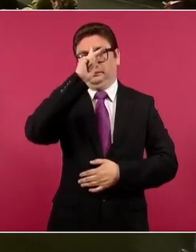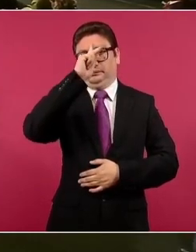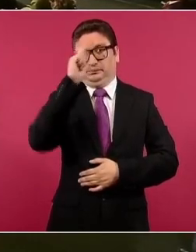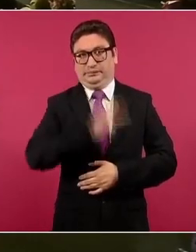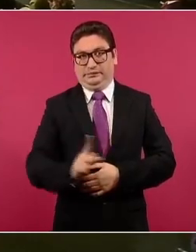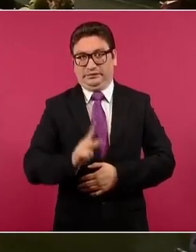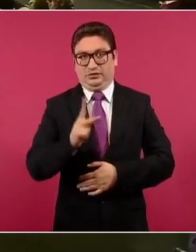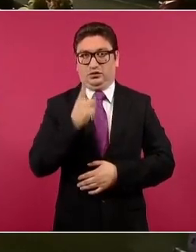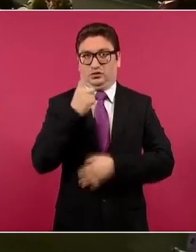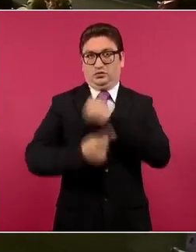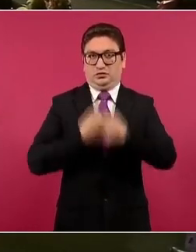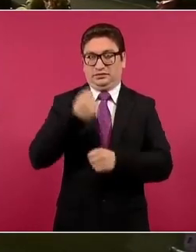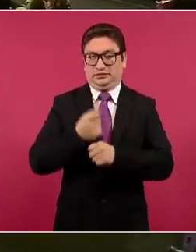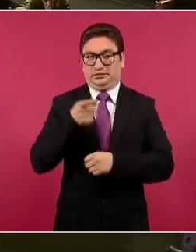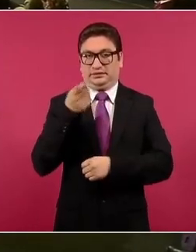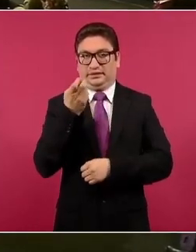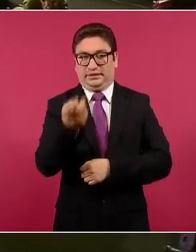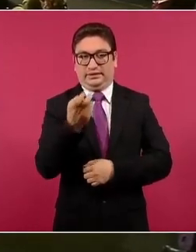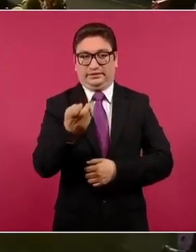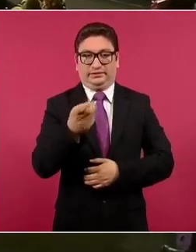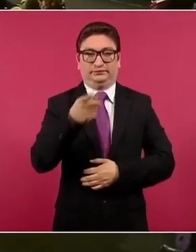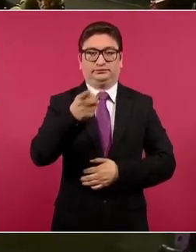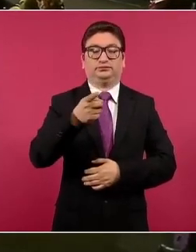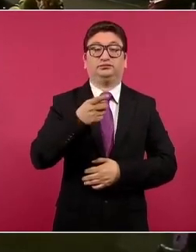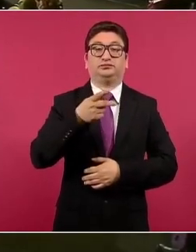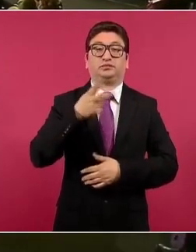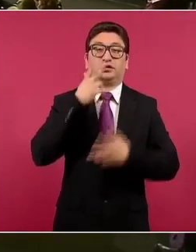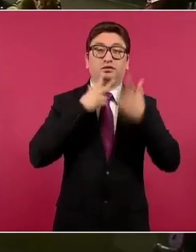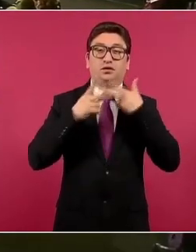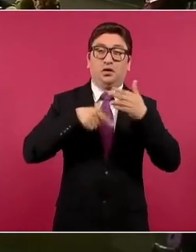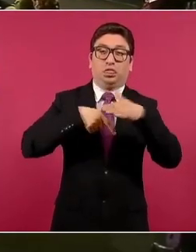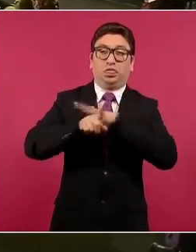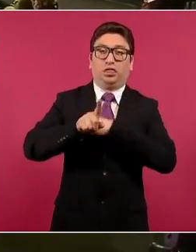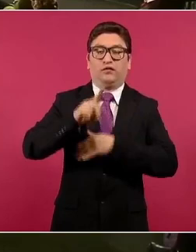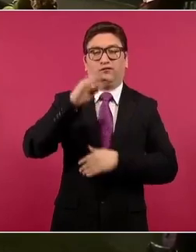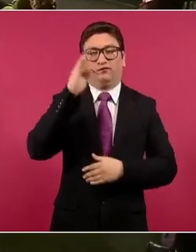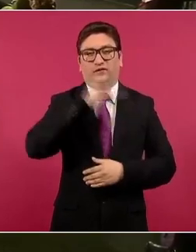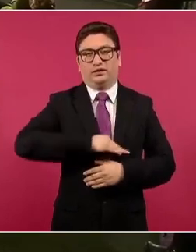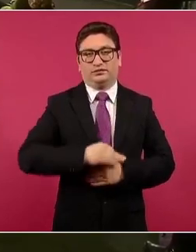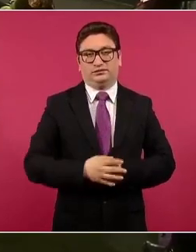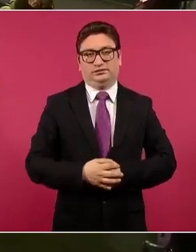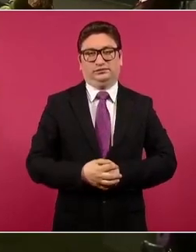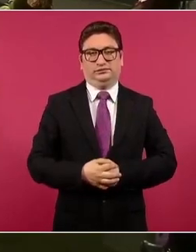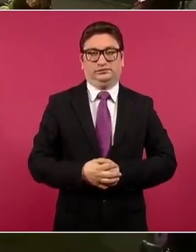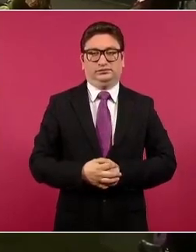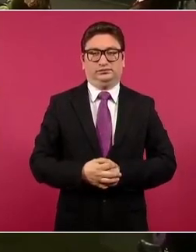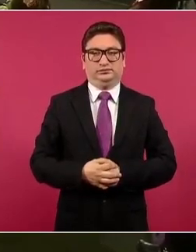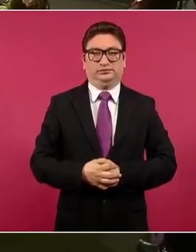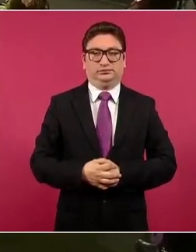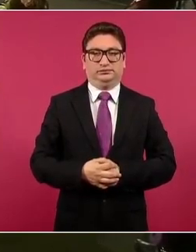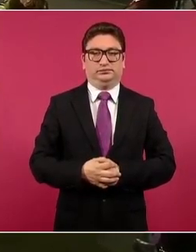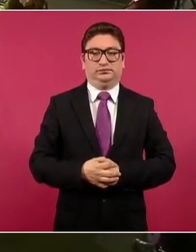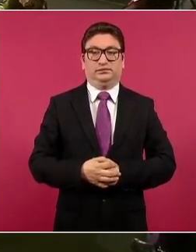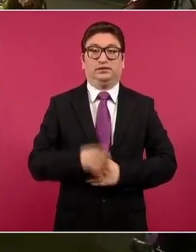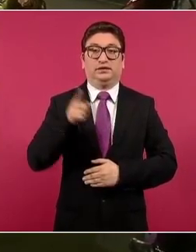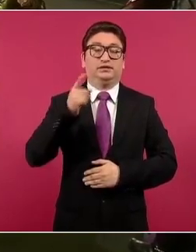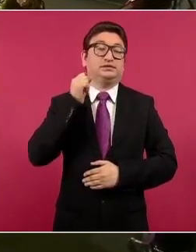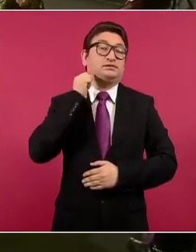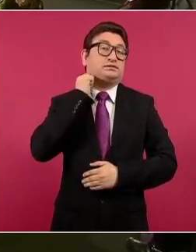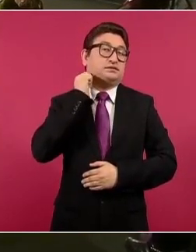del año, la declaración falsa del año. La senadora